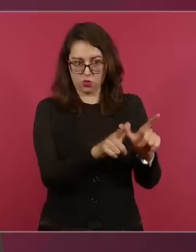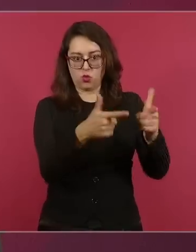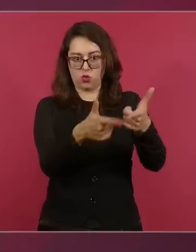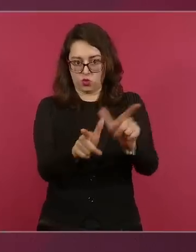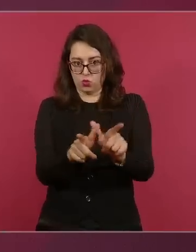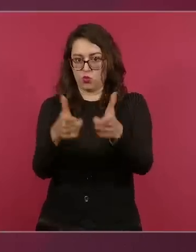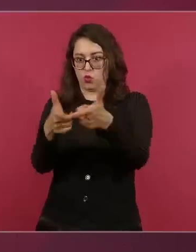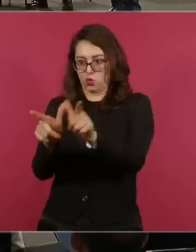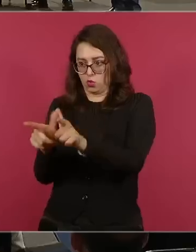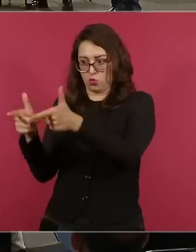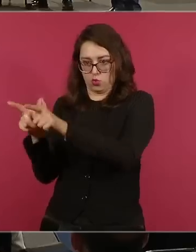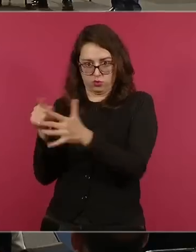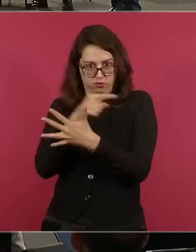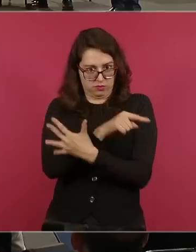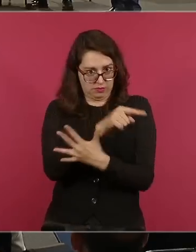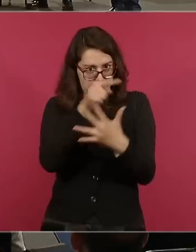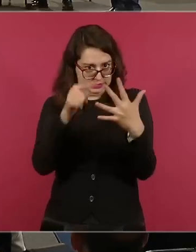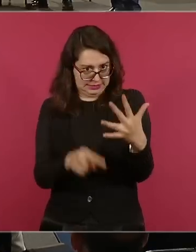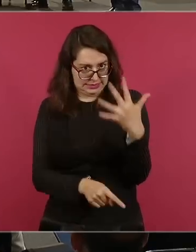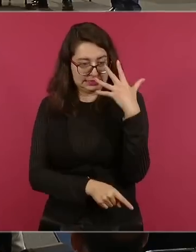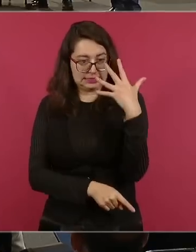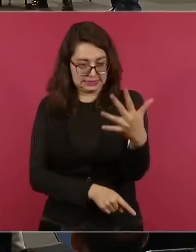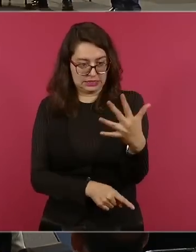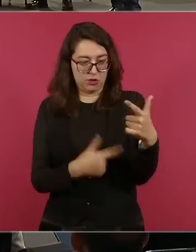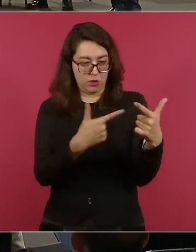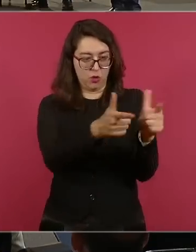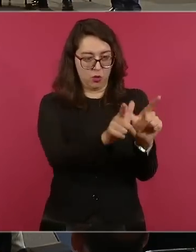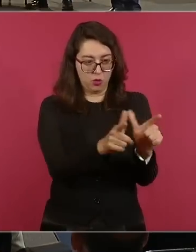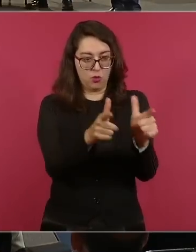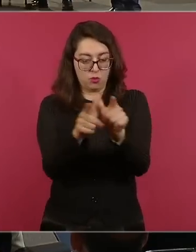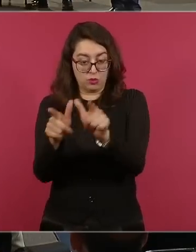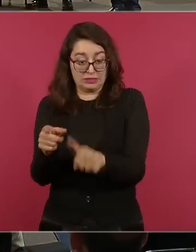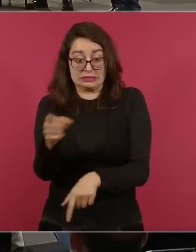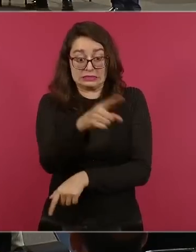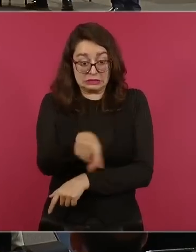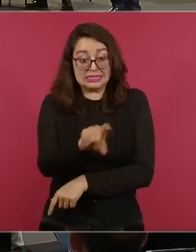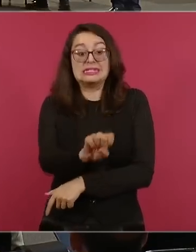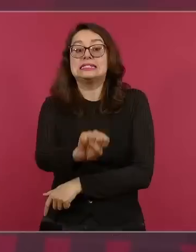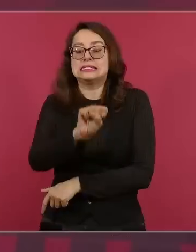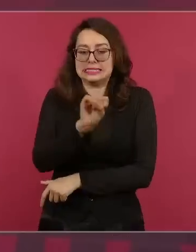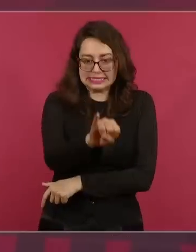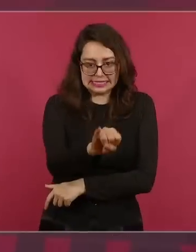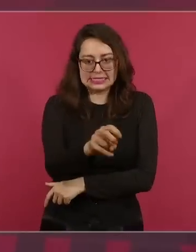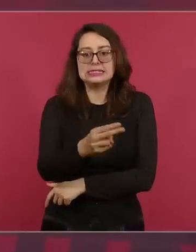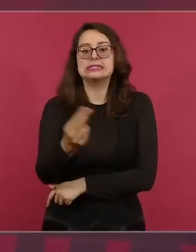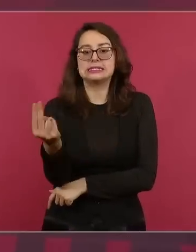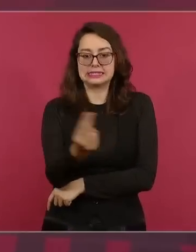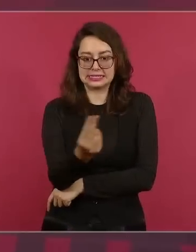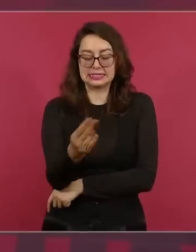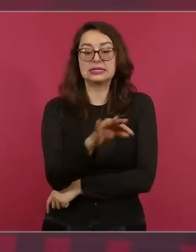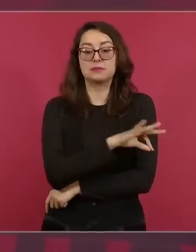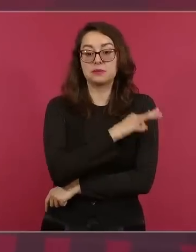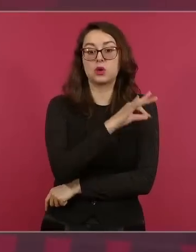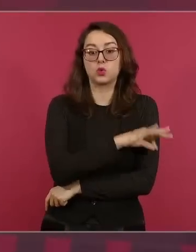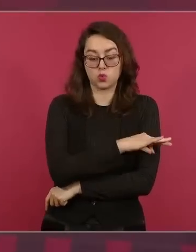De acuerdo a las disposiciones médicas, nos dicen